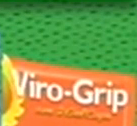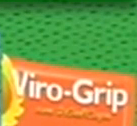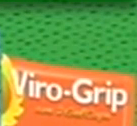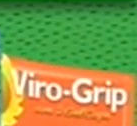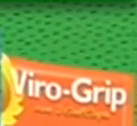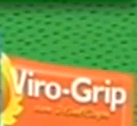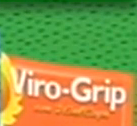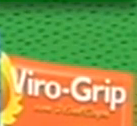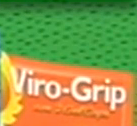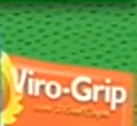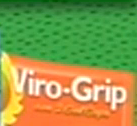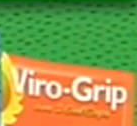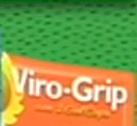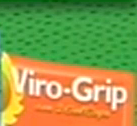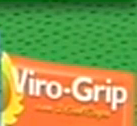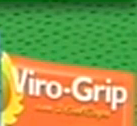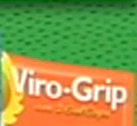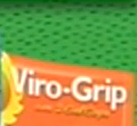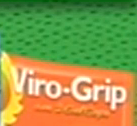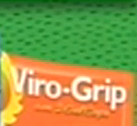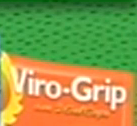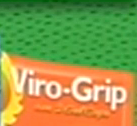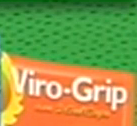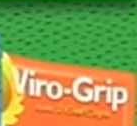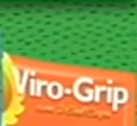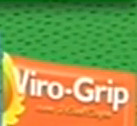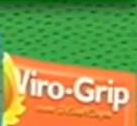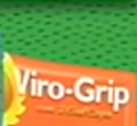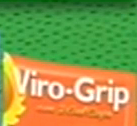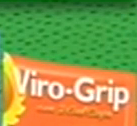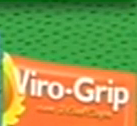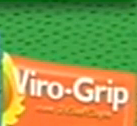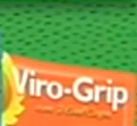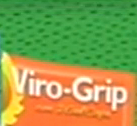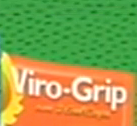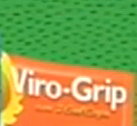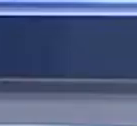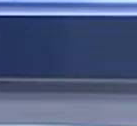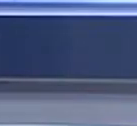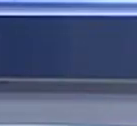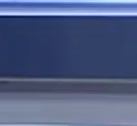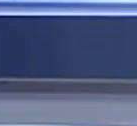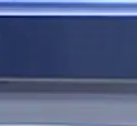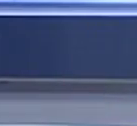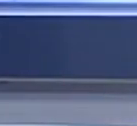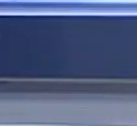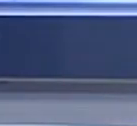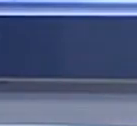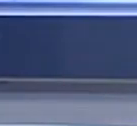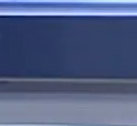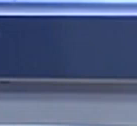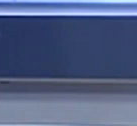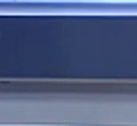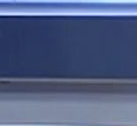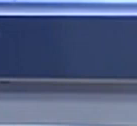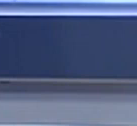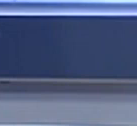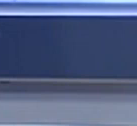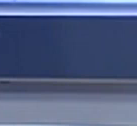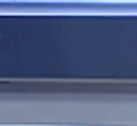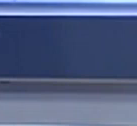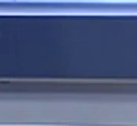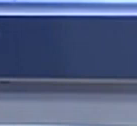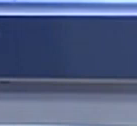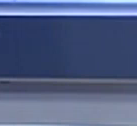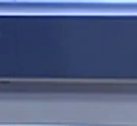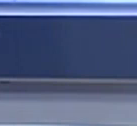a partir de las seis, por Sonora, La Tribu FM. Así es, y por transmisión simultánea a través de Canal 11, tú te ve para que